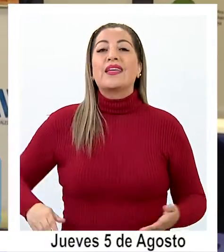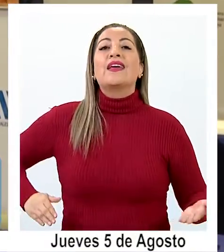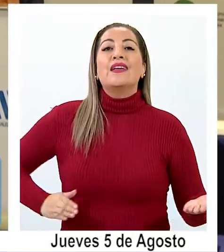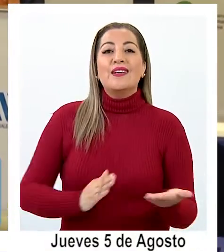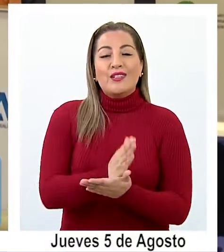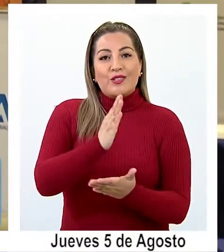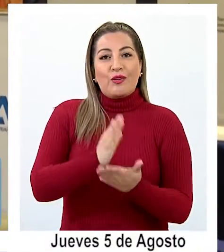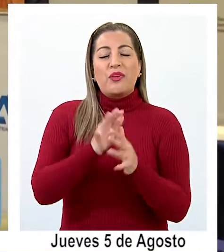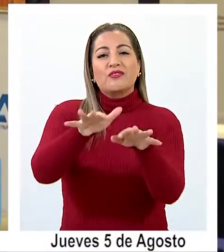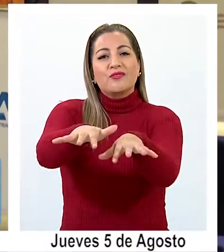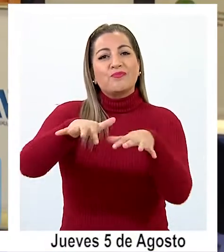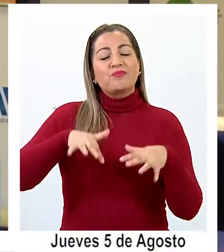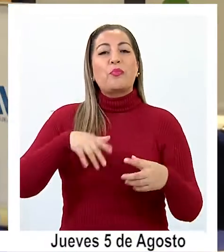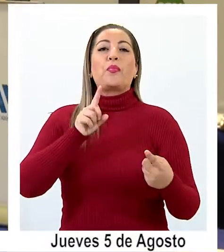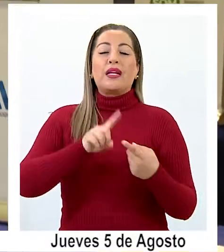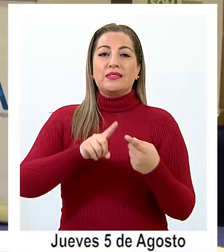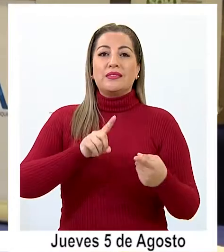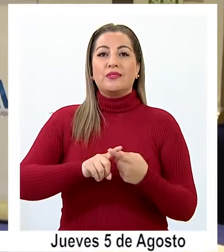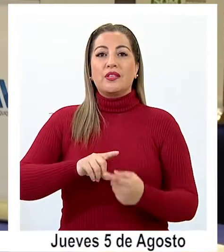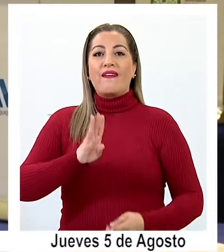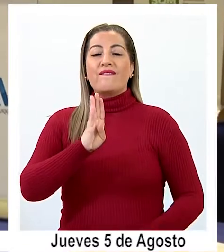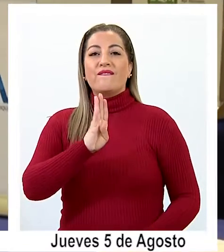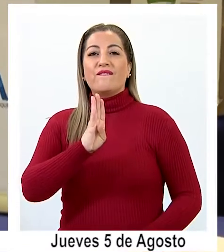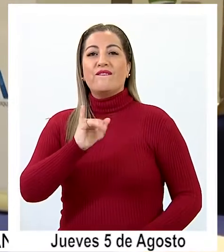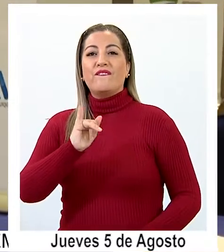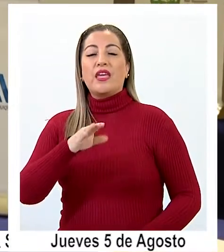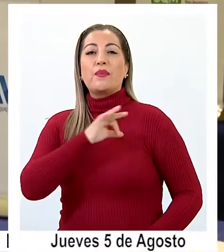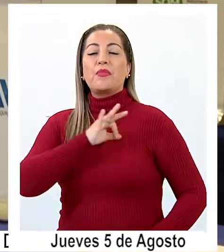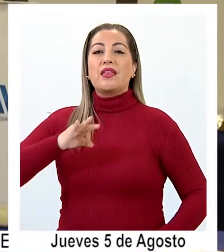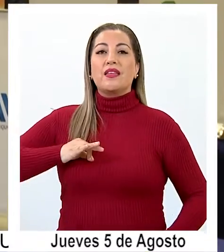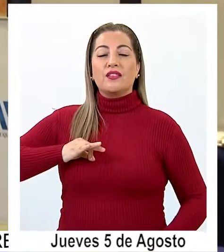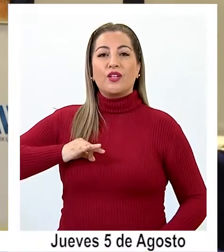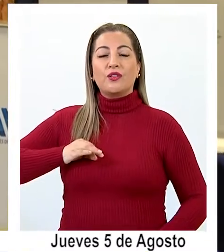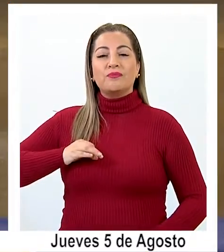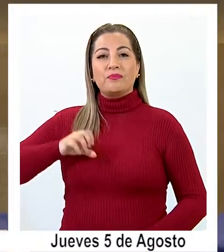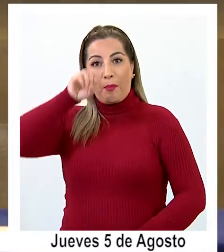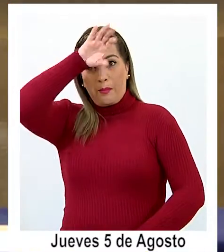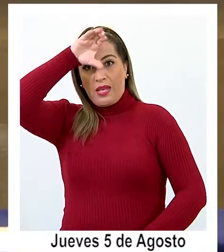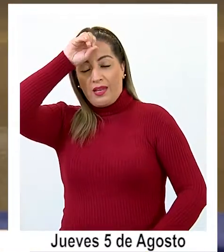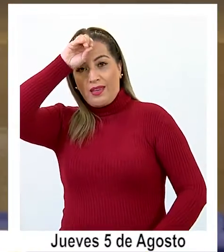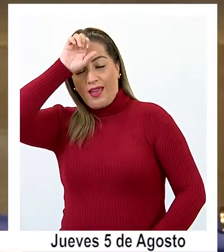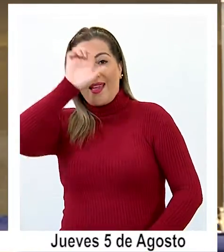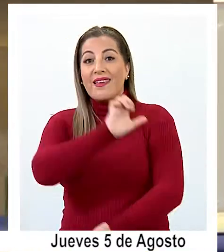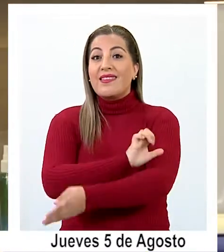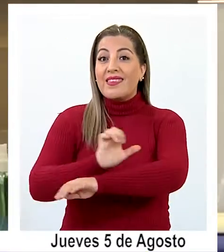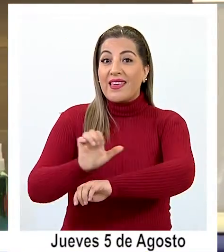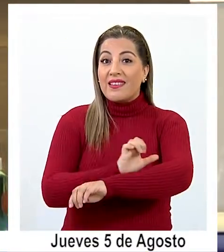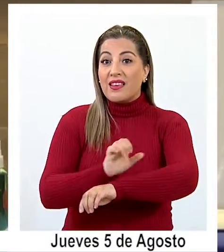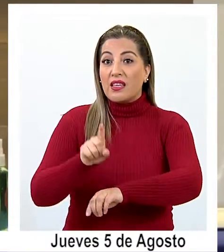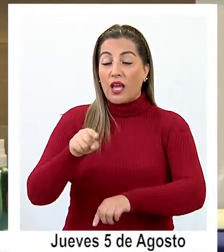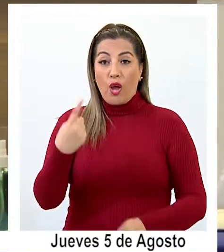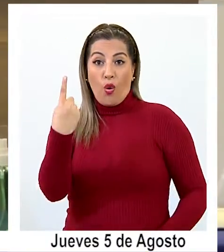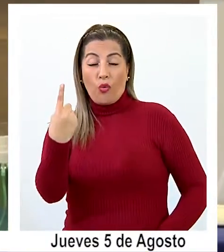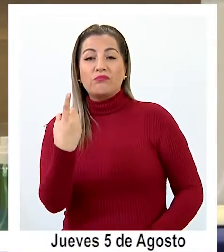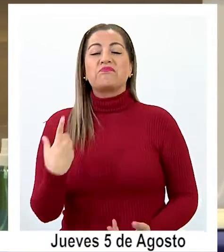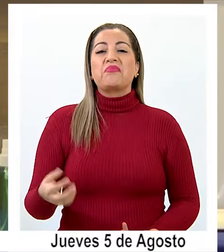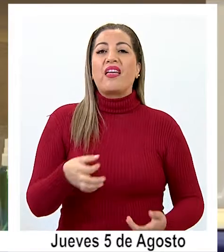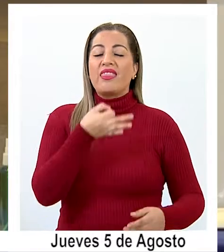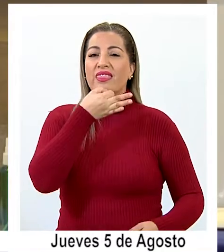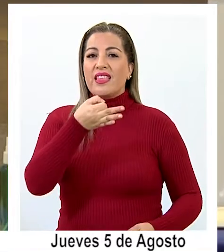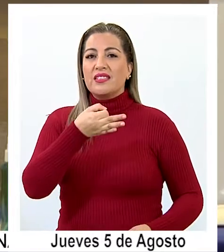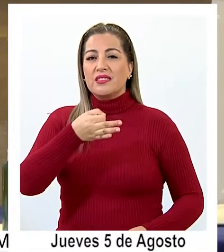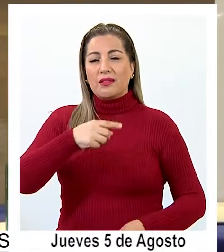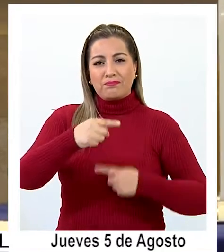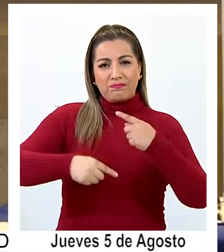lanzamiento del Congreso participó el Biministro de Minería y Energía, Juan Carlos Llovet, quien destacó a la industria